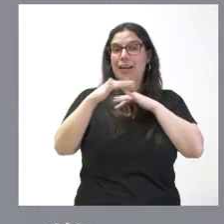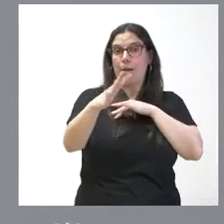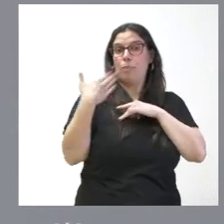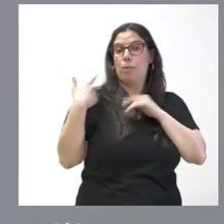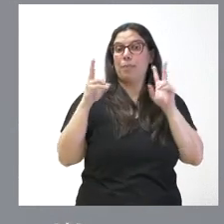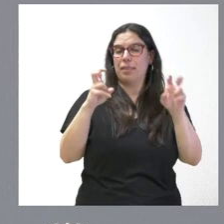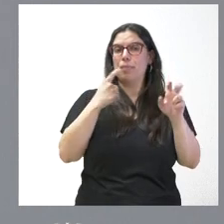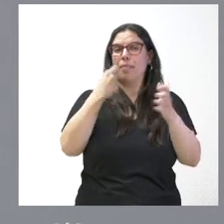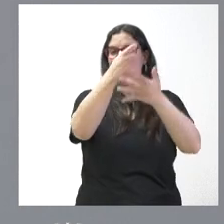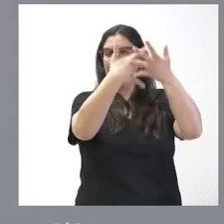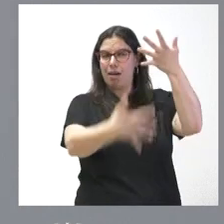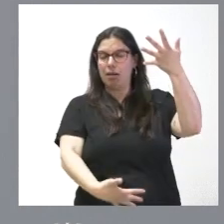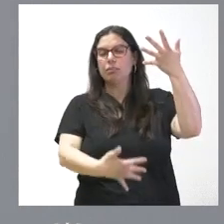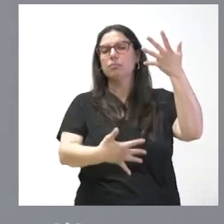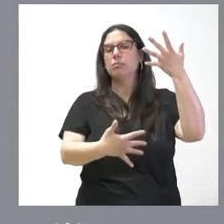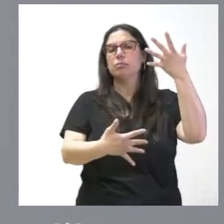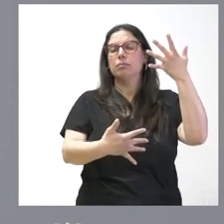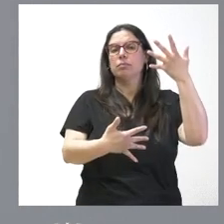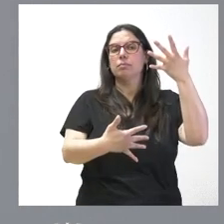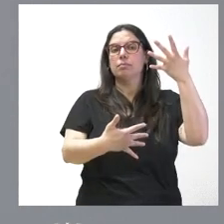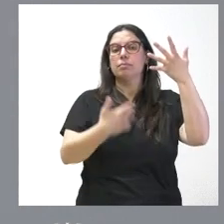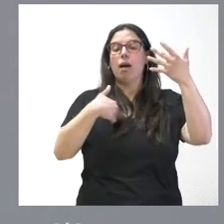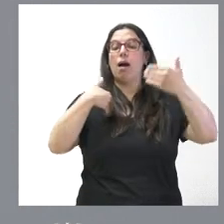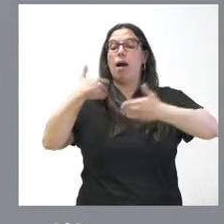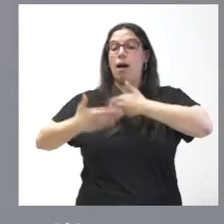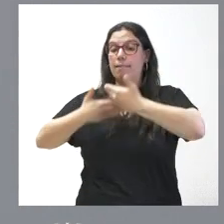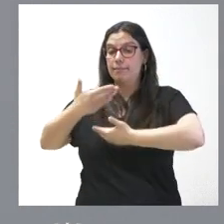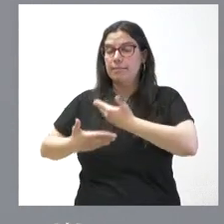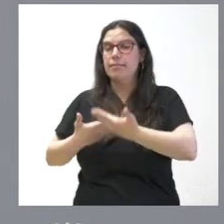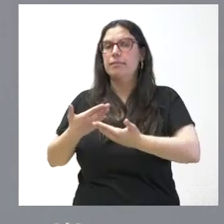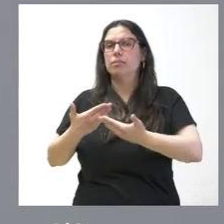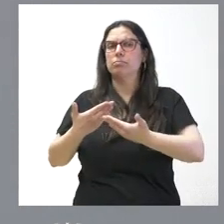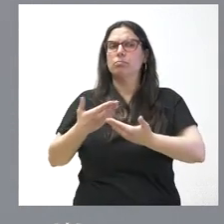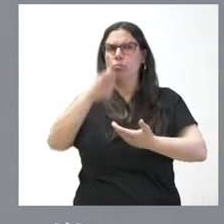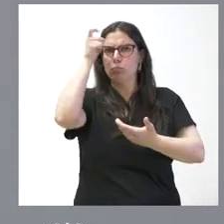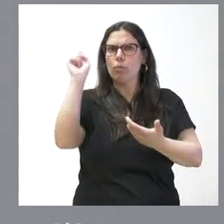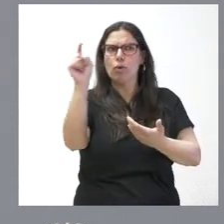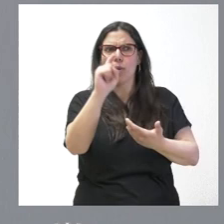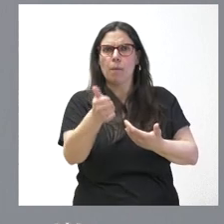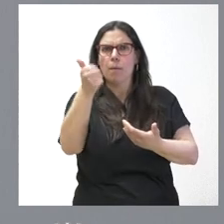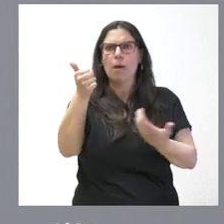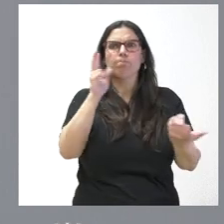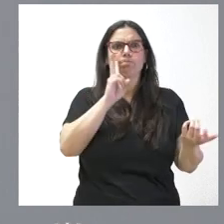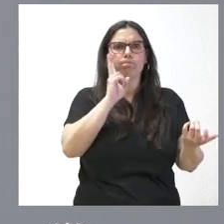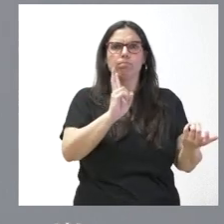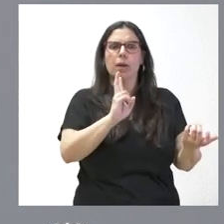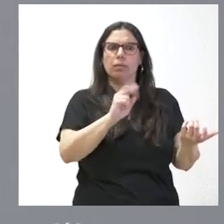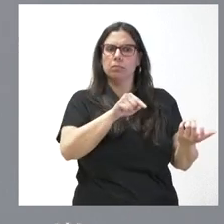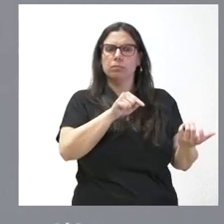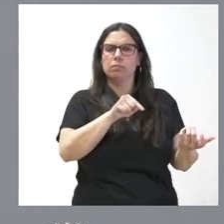hizo un primer listado de municipios una vez que se fue avanzando el plan fueron muchos los municipios que vieron en esta